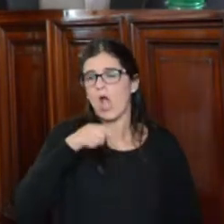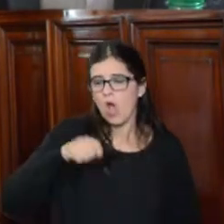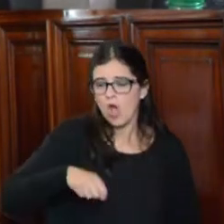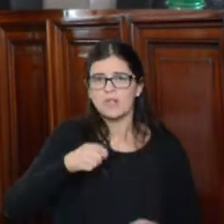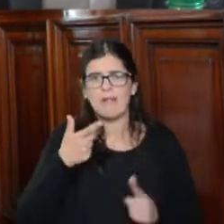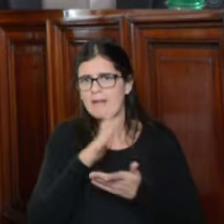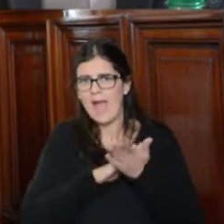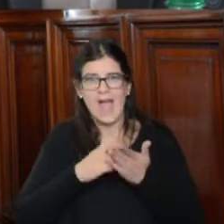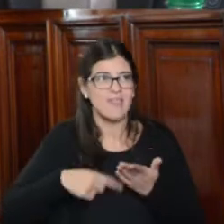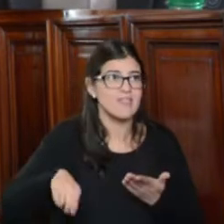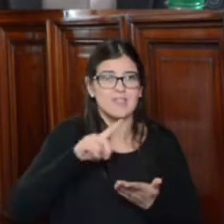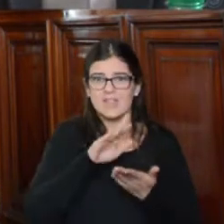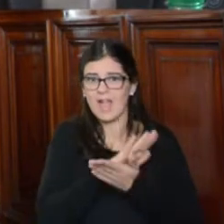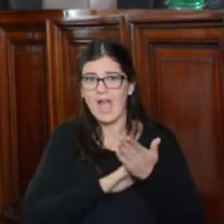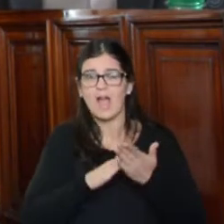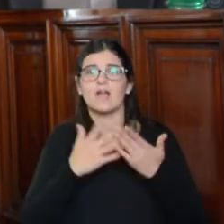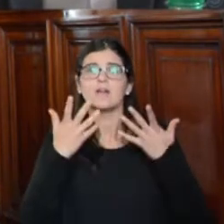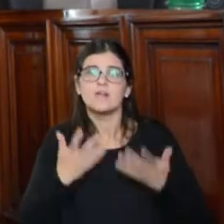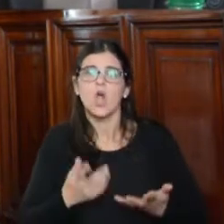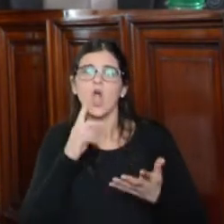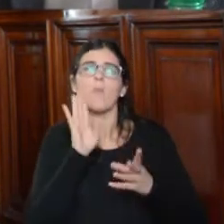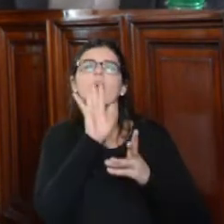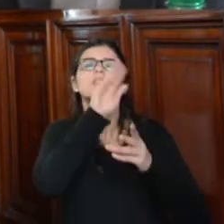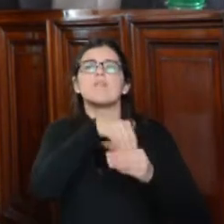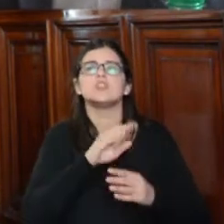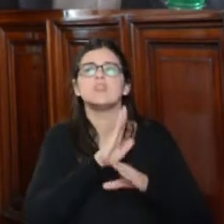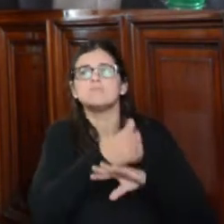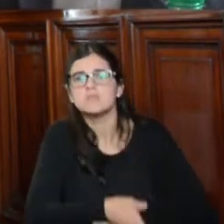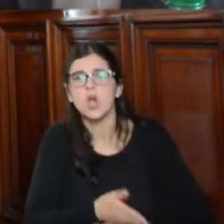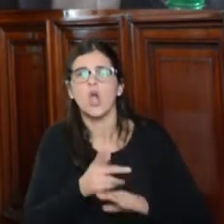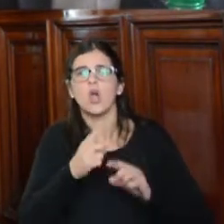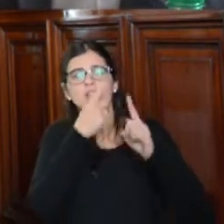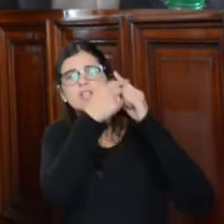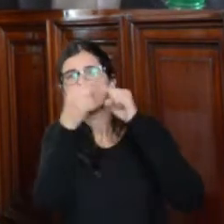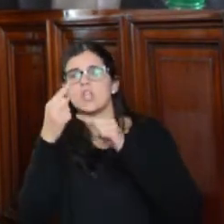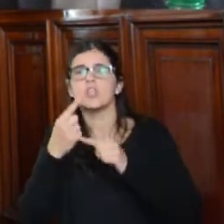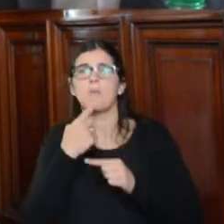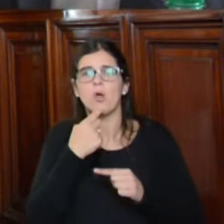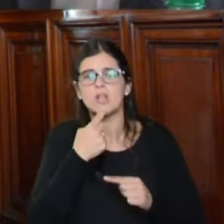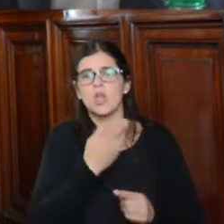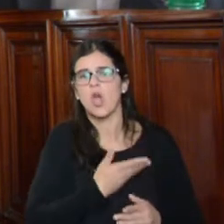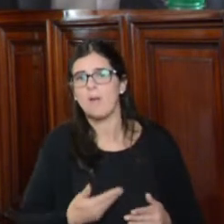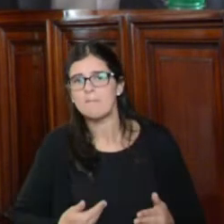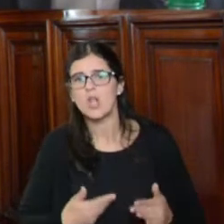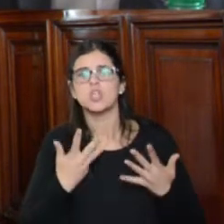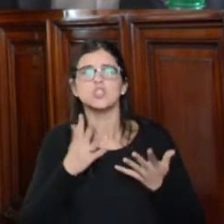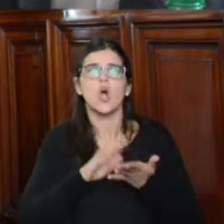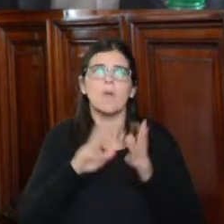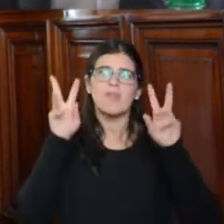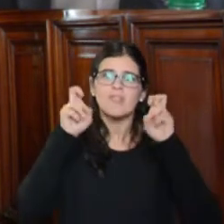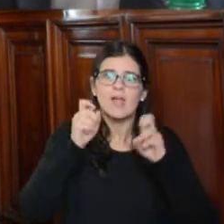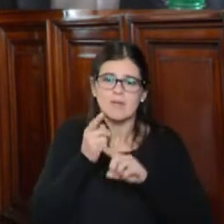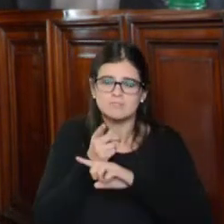nadie nunca jamás tuvo ningún tipo de intervención con distintos gobiernos de colores políticos sobre la labor de los jueces.